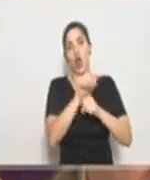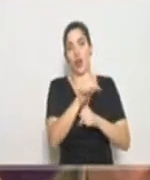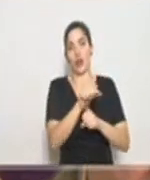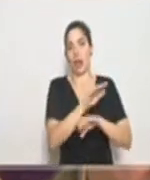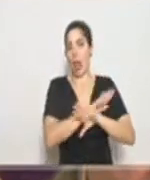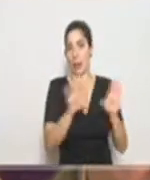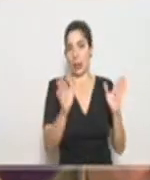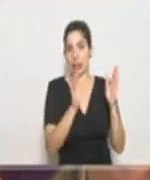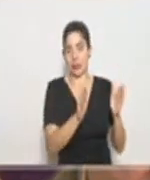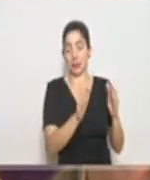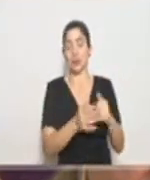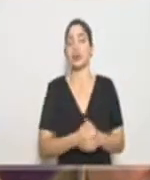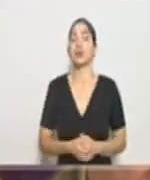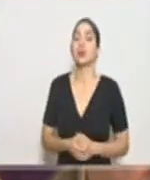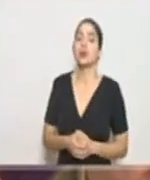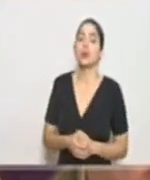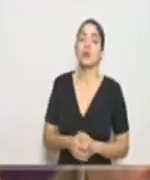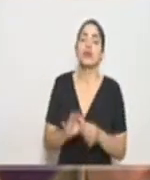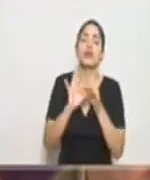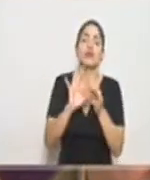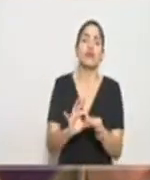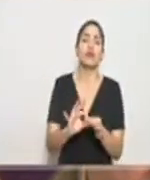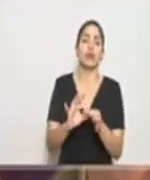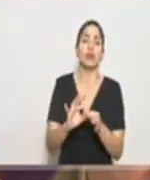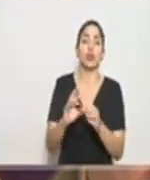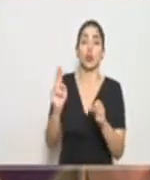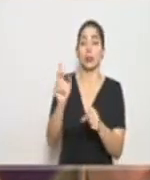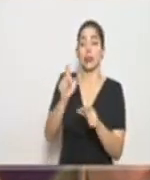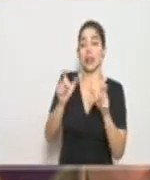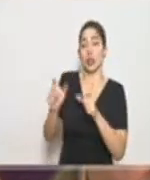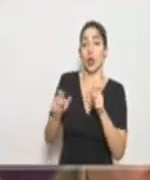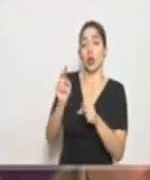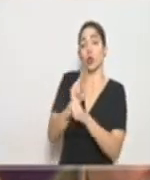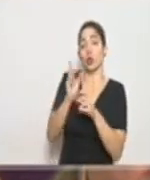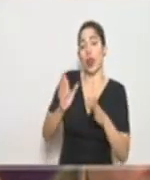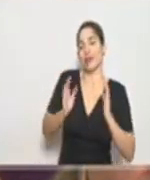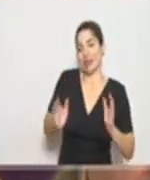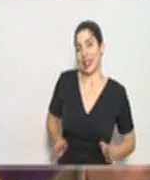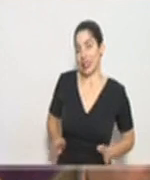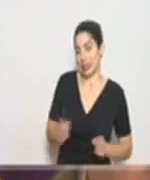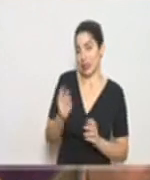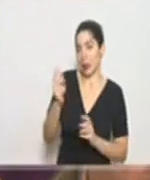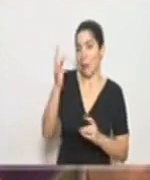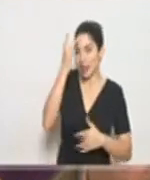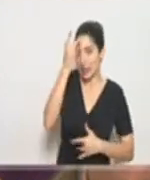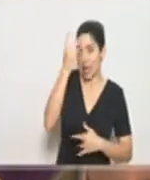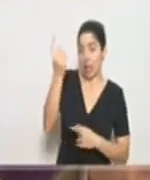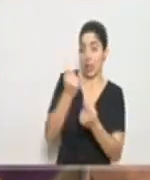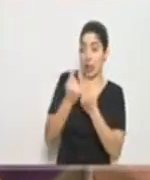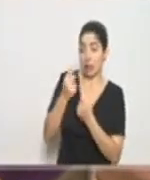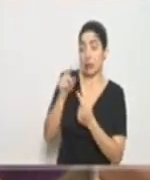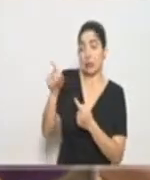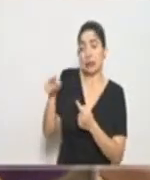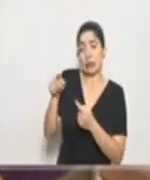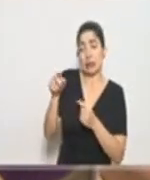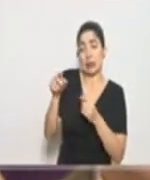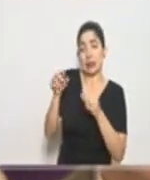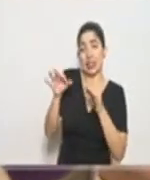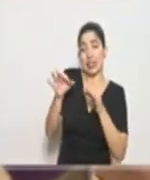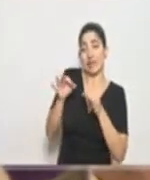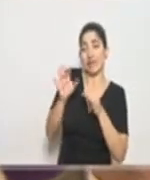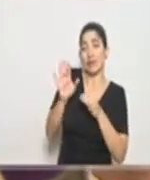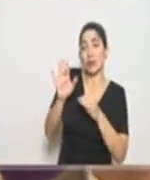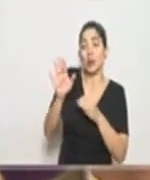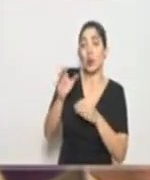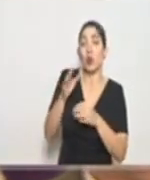en cuanto a los usuarios a los cuales se les están reprogramando las